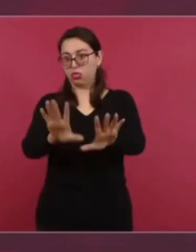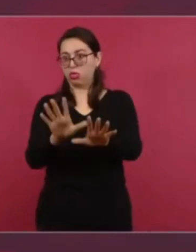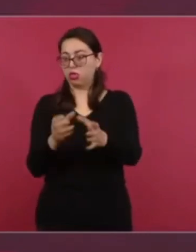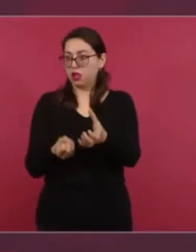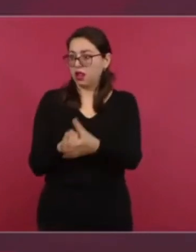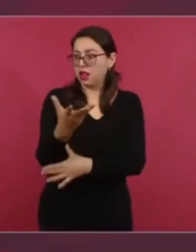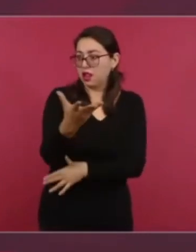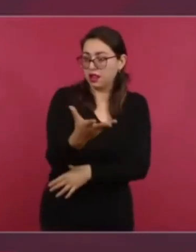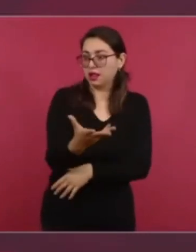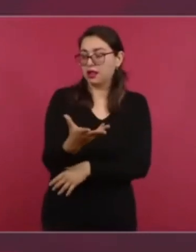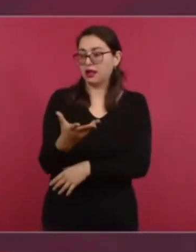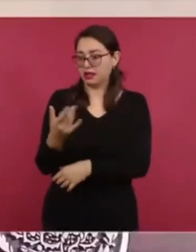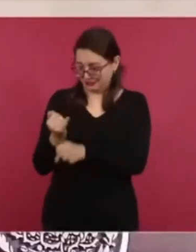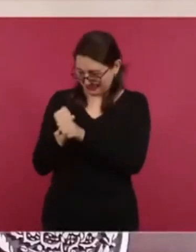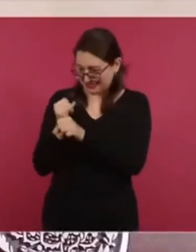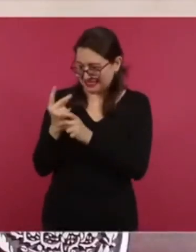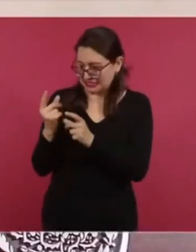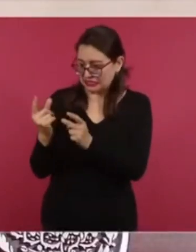entonces